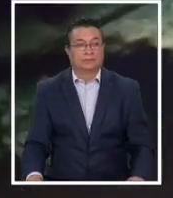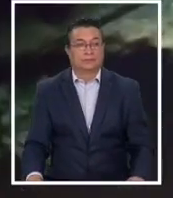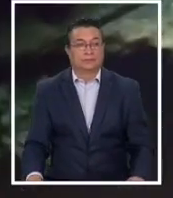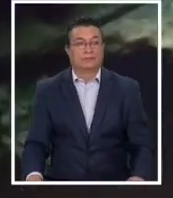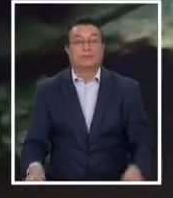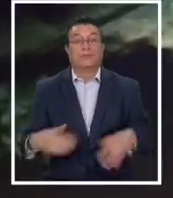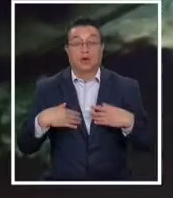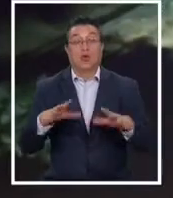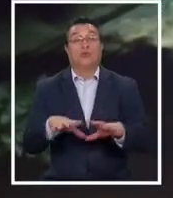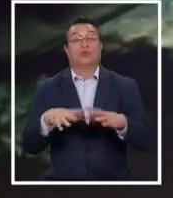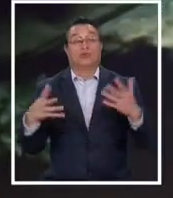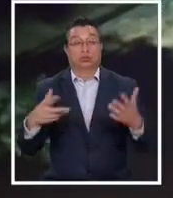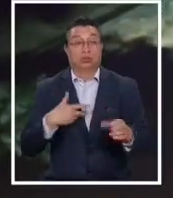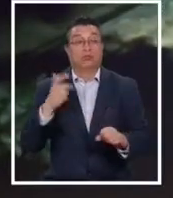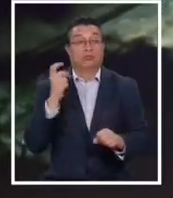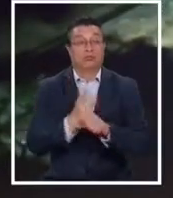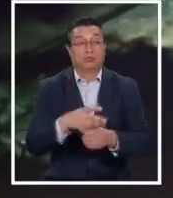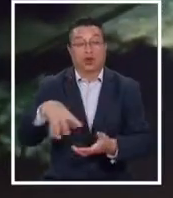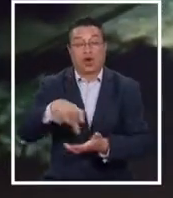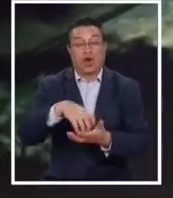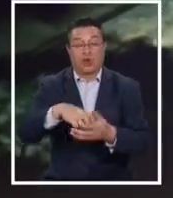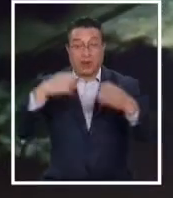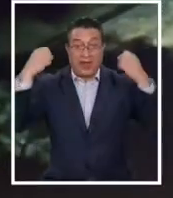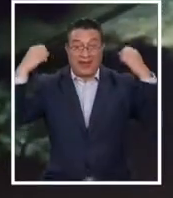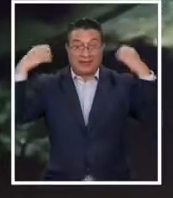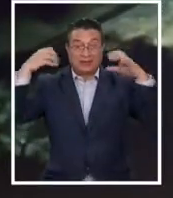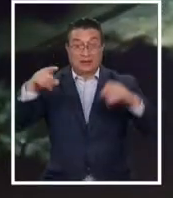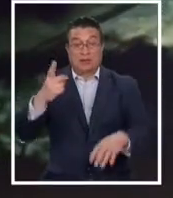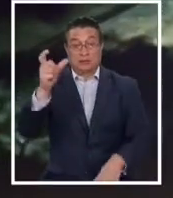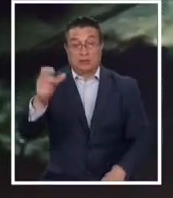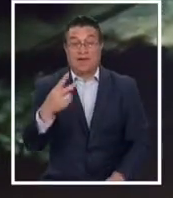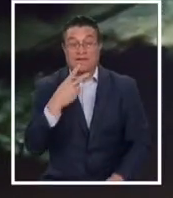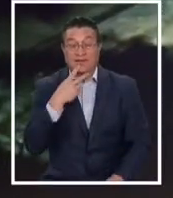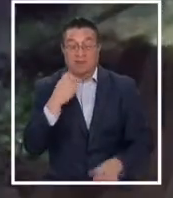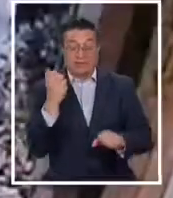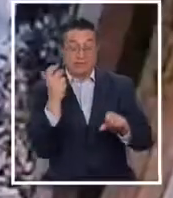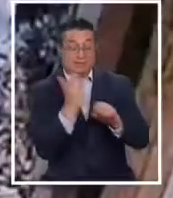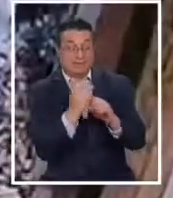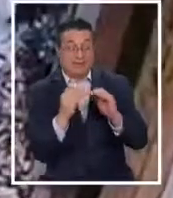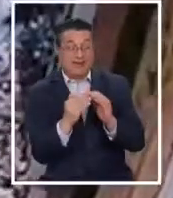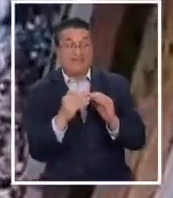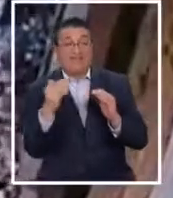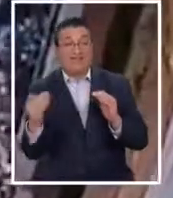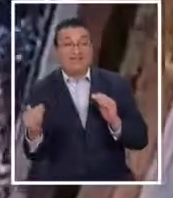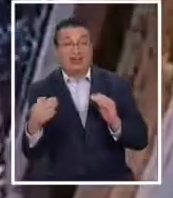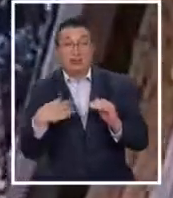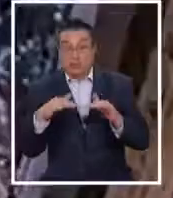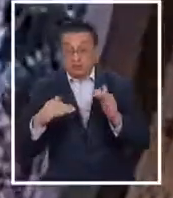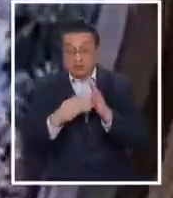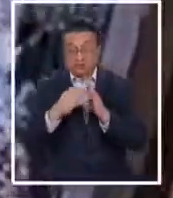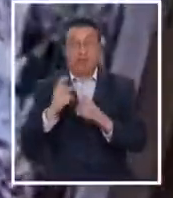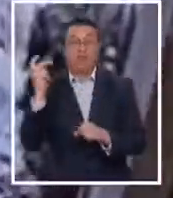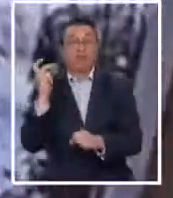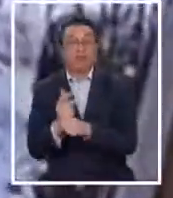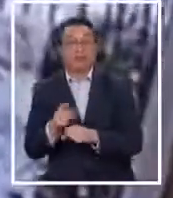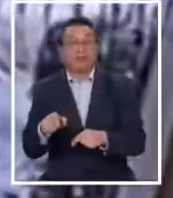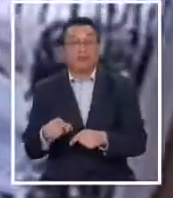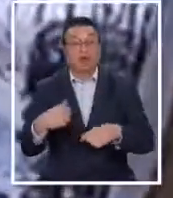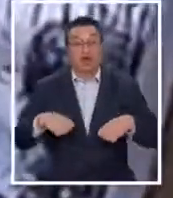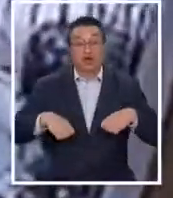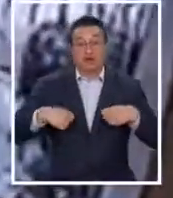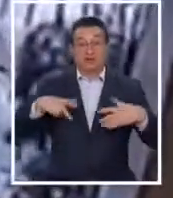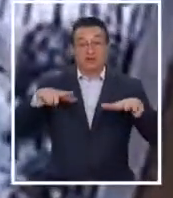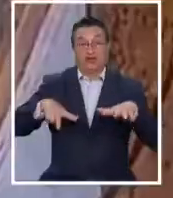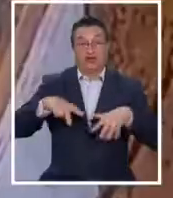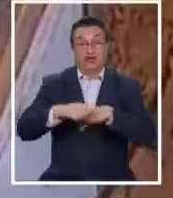Y un insólito robo ocurrió en la comuna de La Cisterna, donde un residente le robó la camioneta a un vecino de su mismo edificio. El joven de